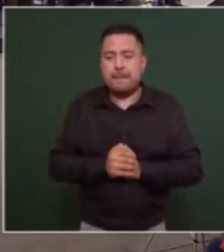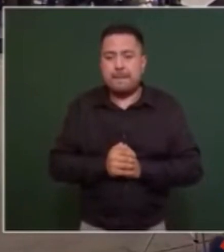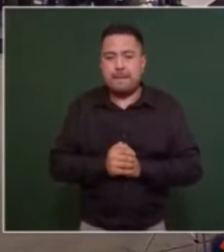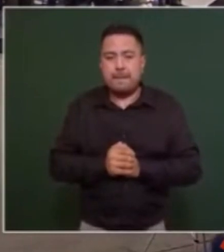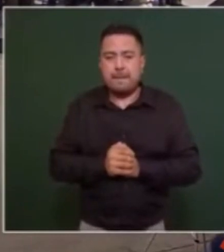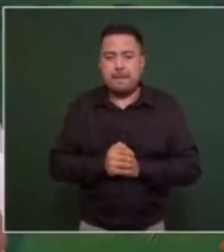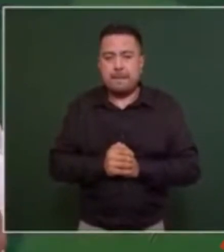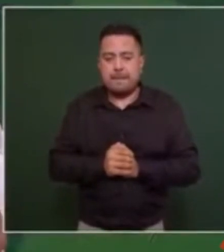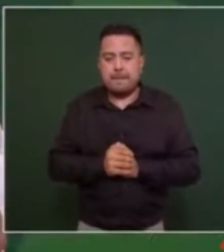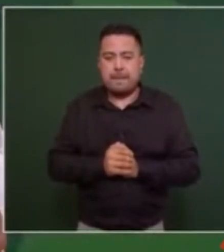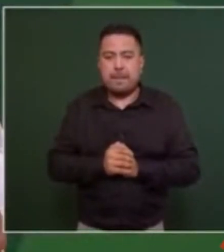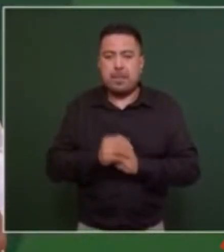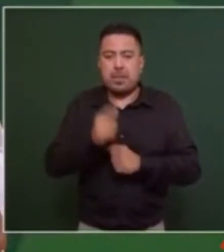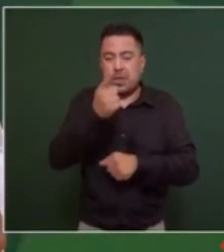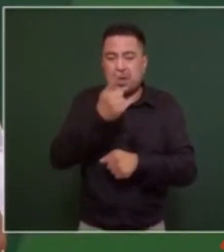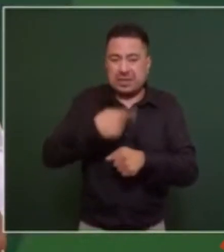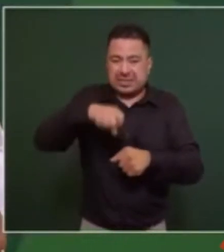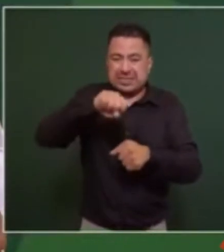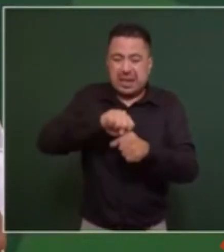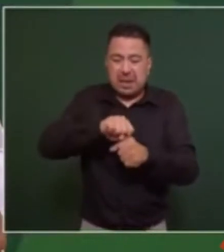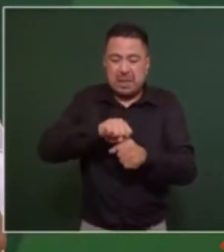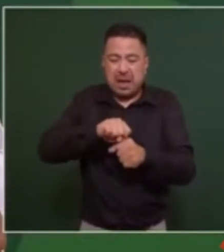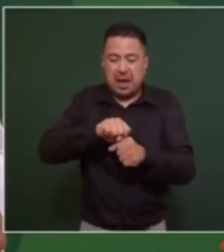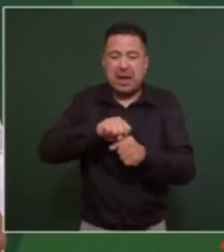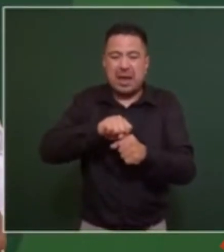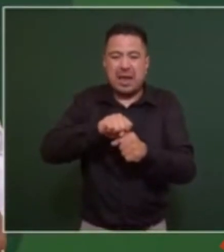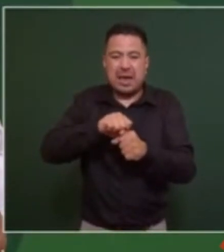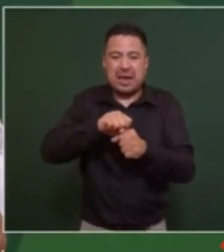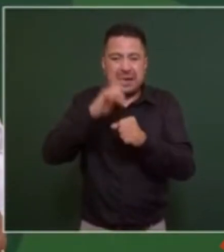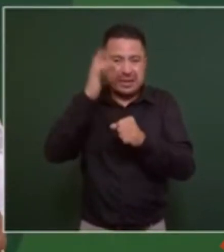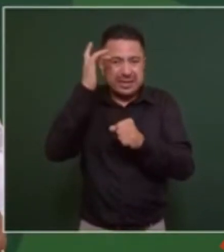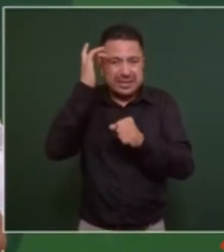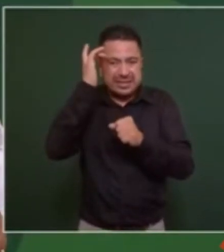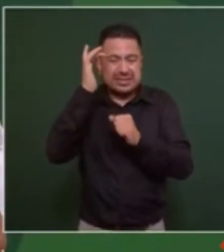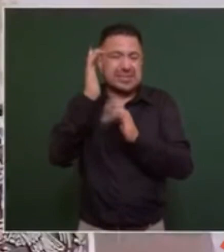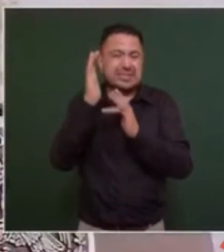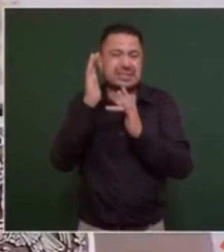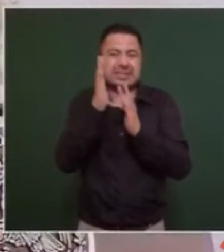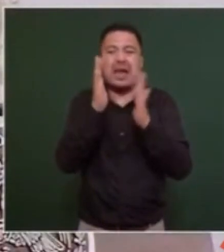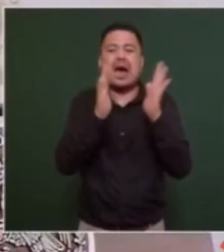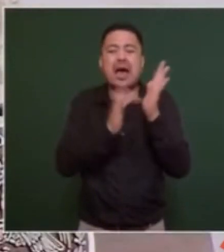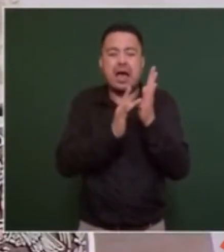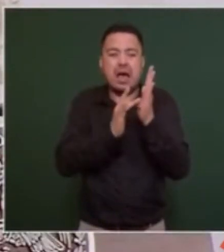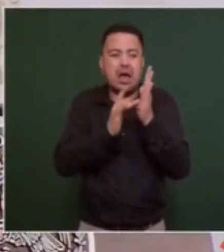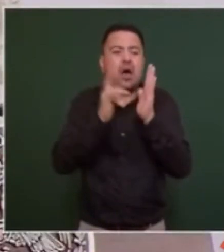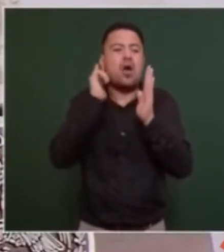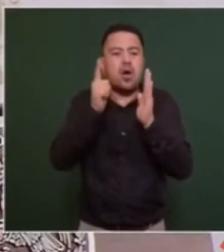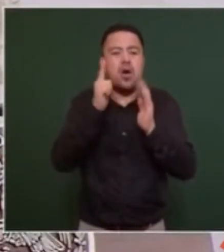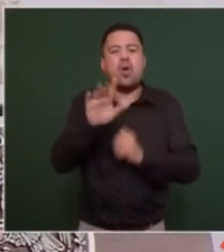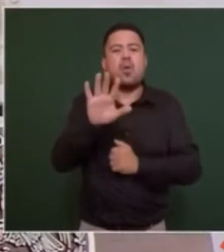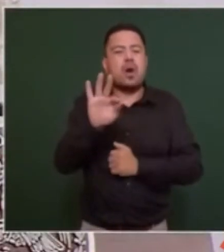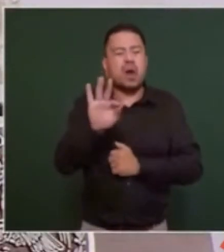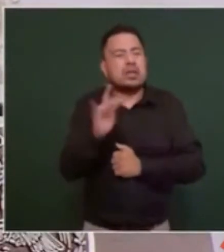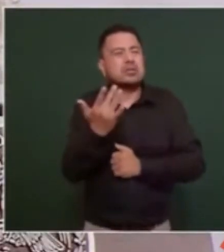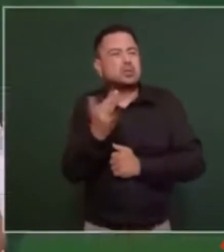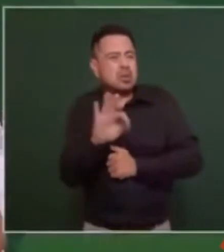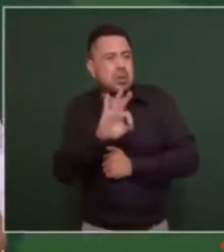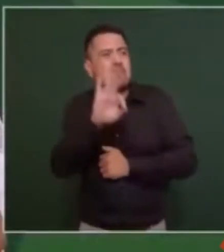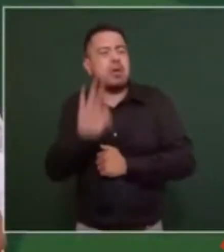previo a la Semana Santa, confío que andemos ya en el 40 o 50%.